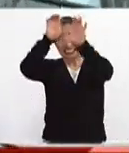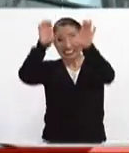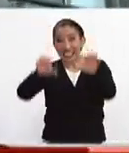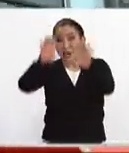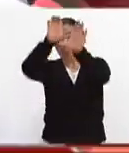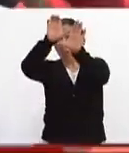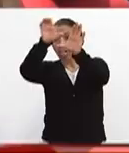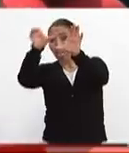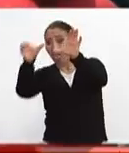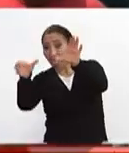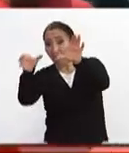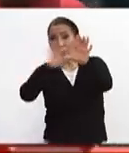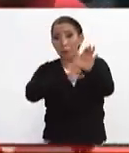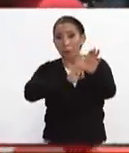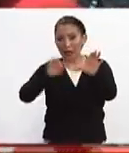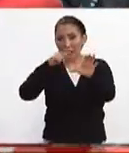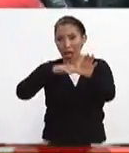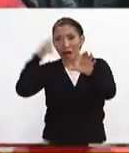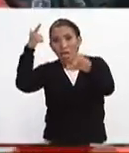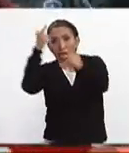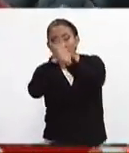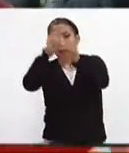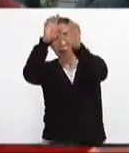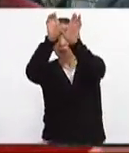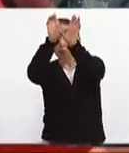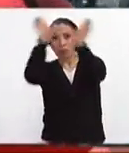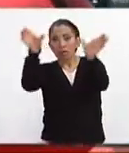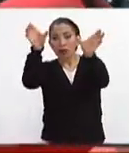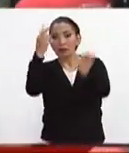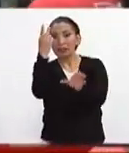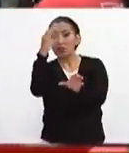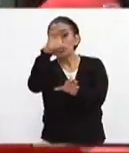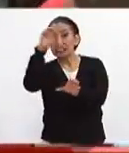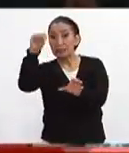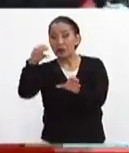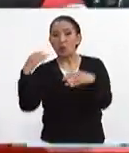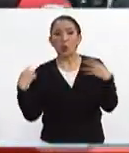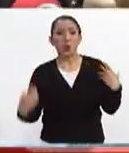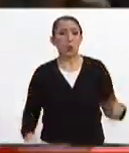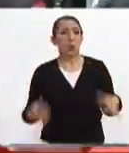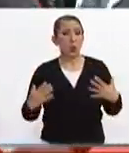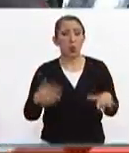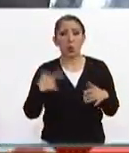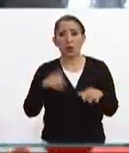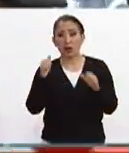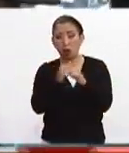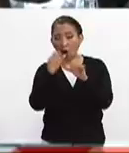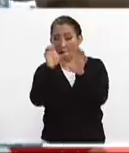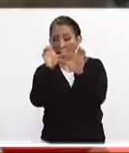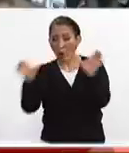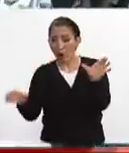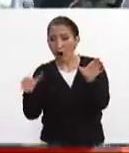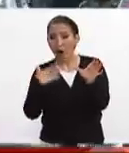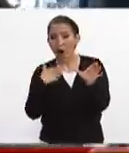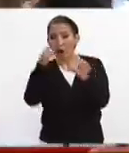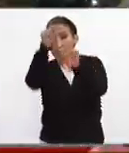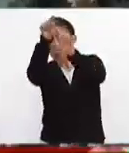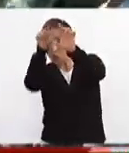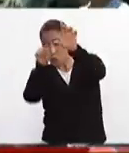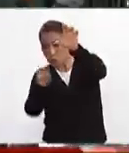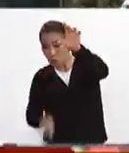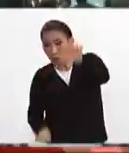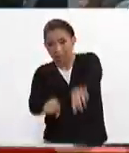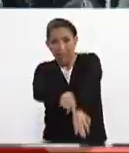un cerro que tuvo una apertura de 5 centímetros aproximadamente de ancho con 1.5 kilómetros de largo